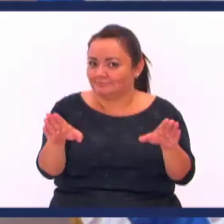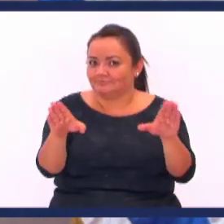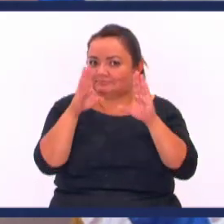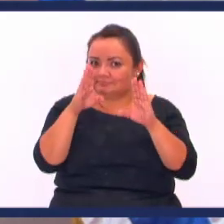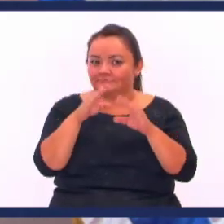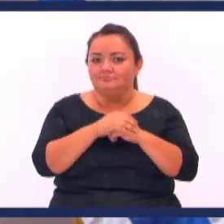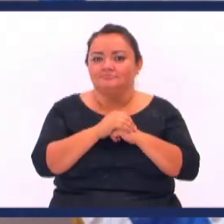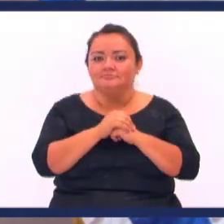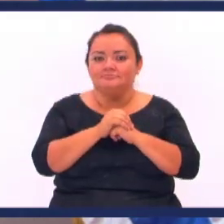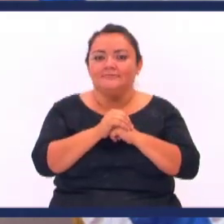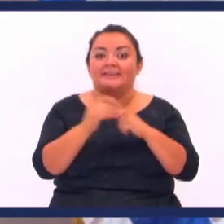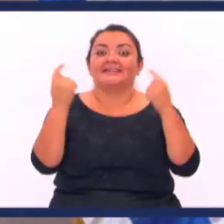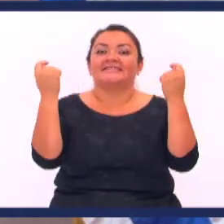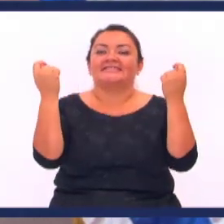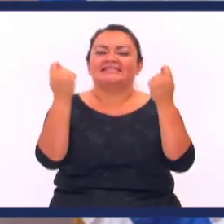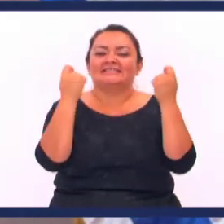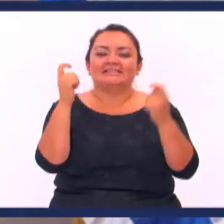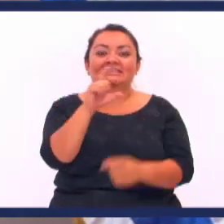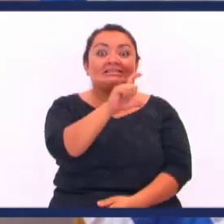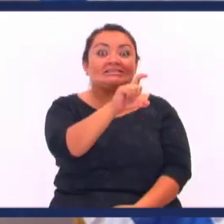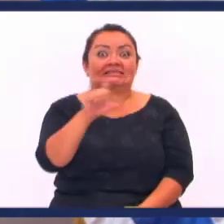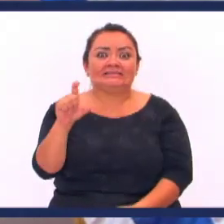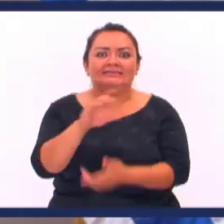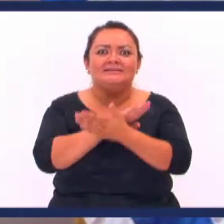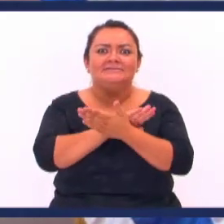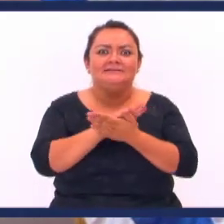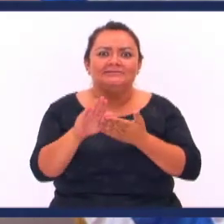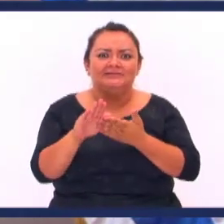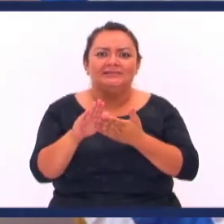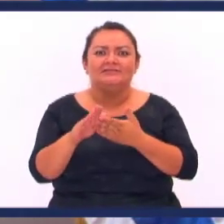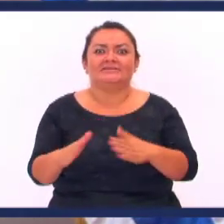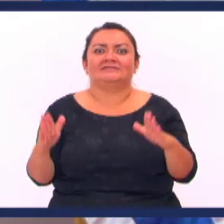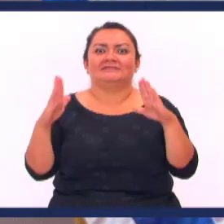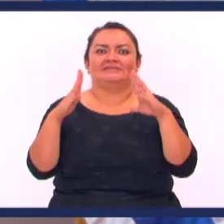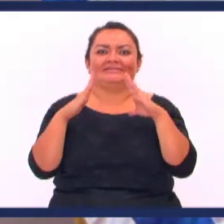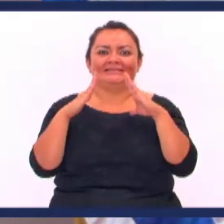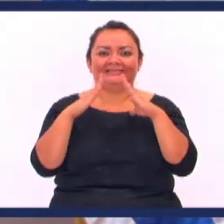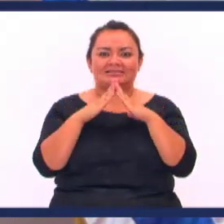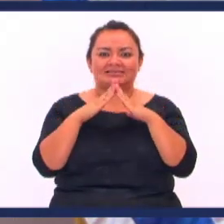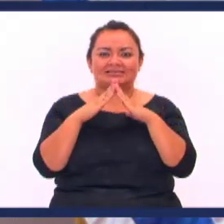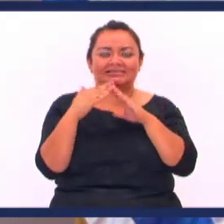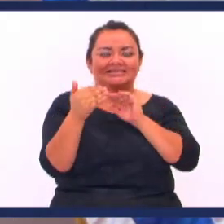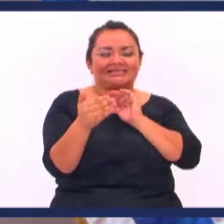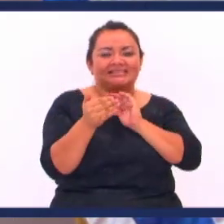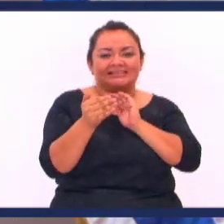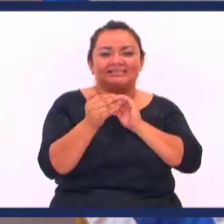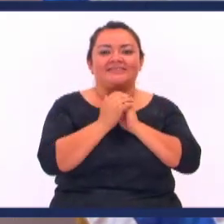bien La celebración De semana Santa En cuarentena